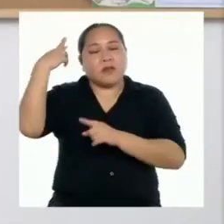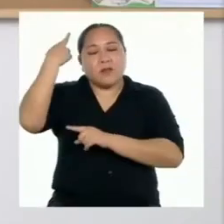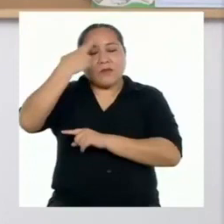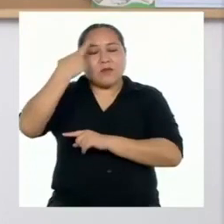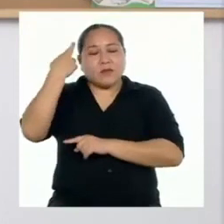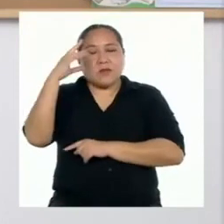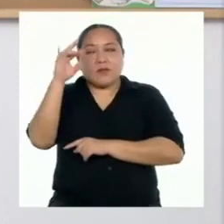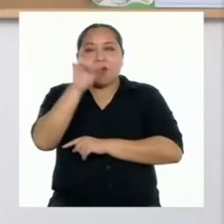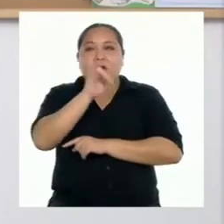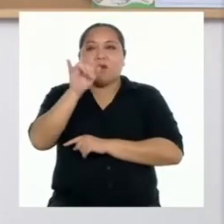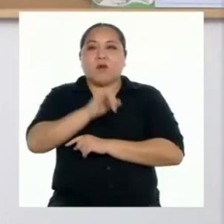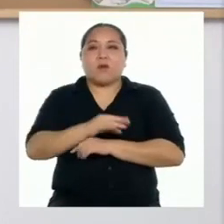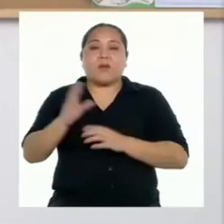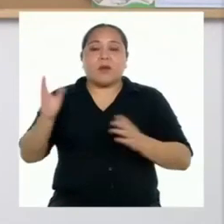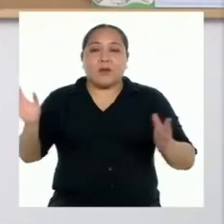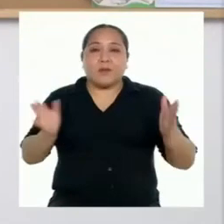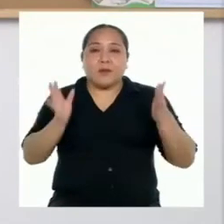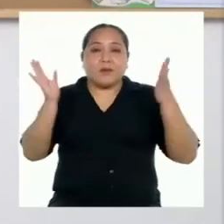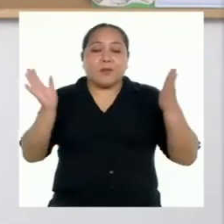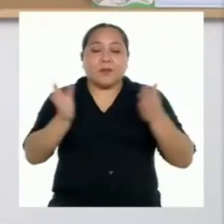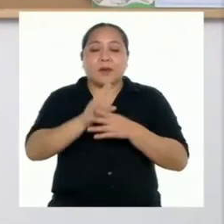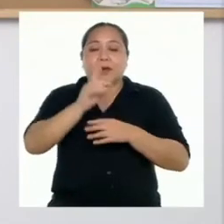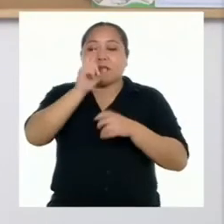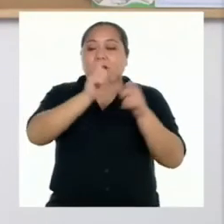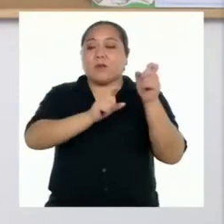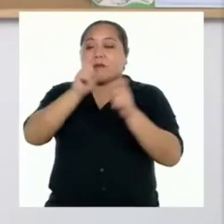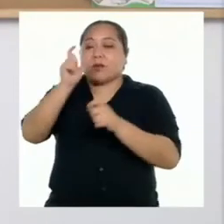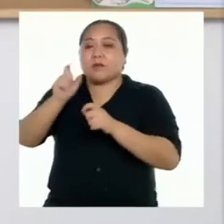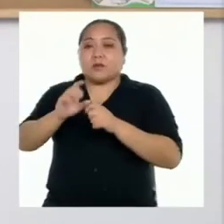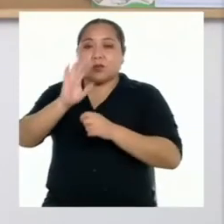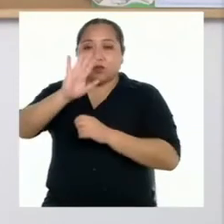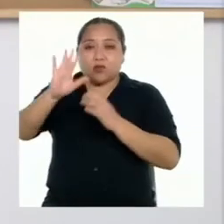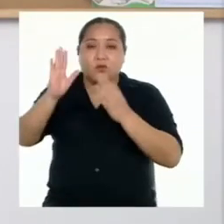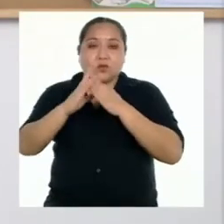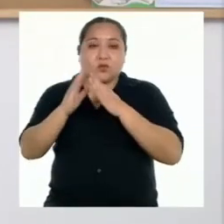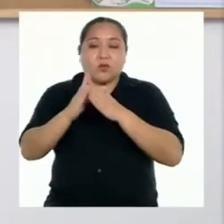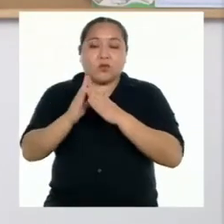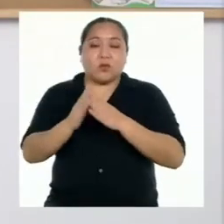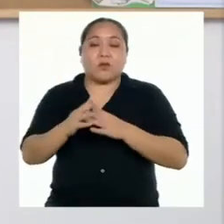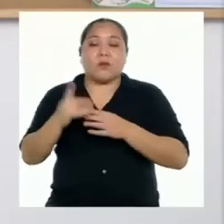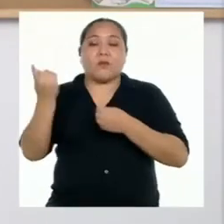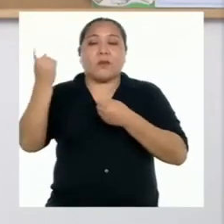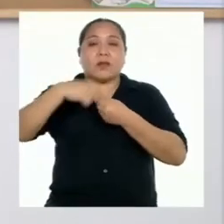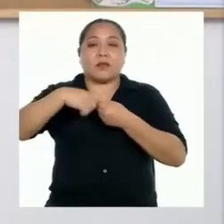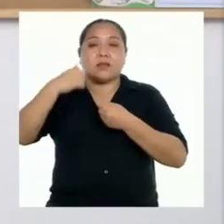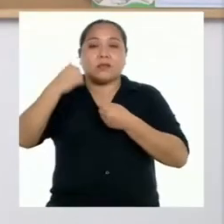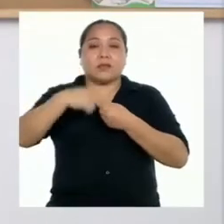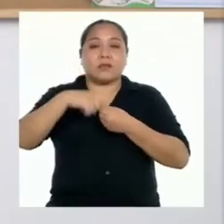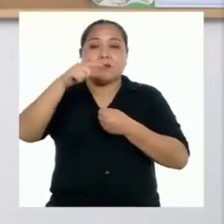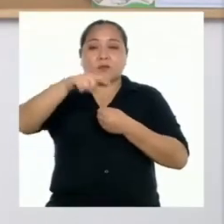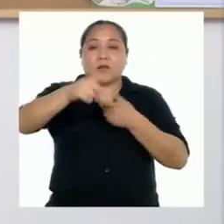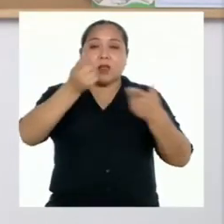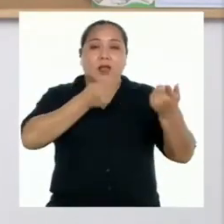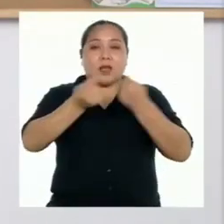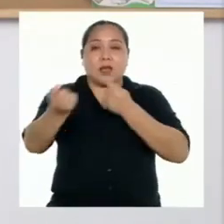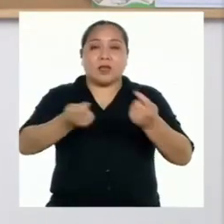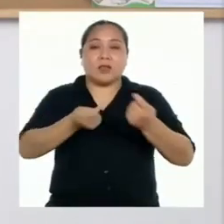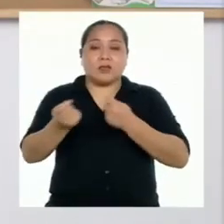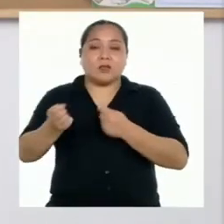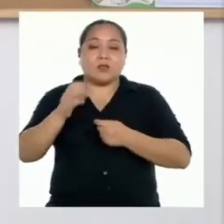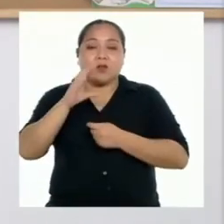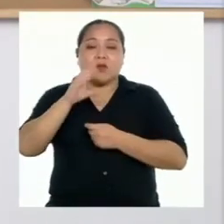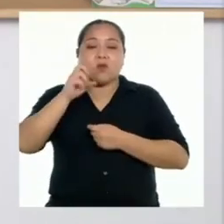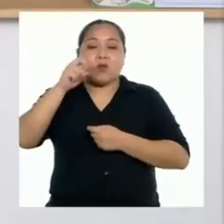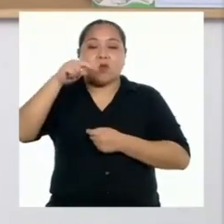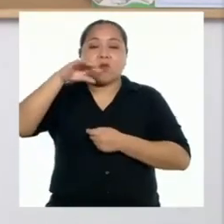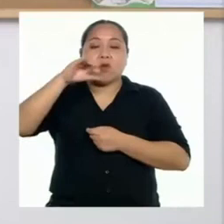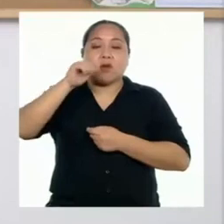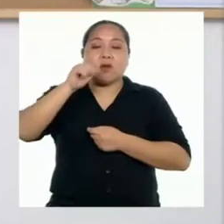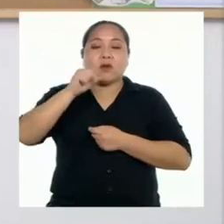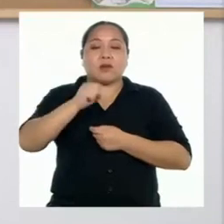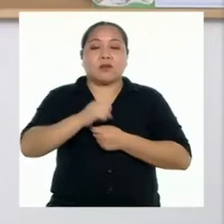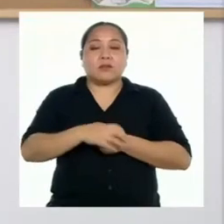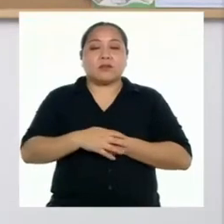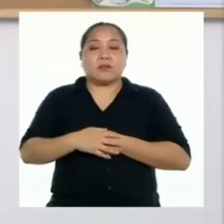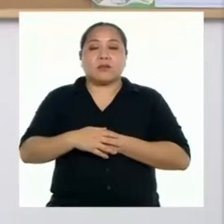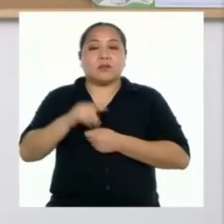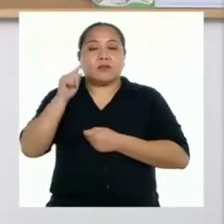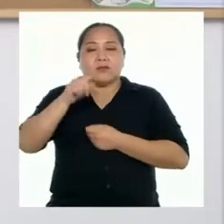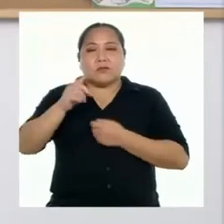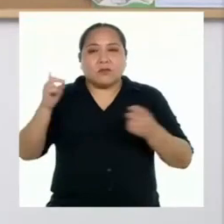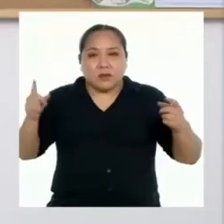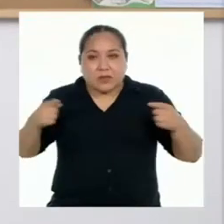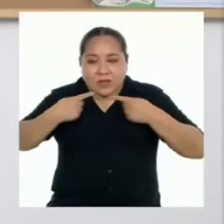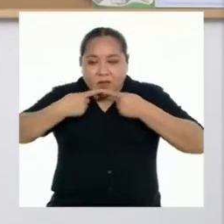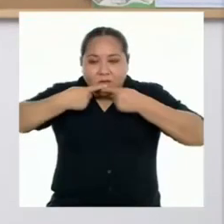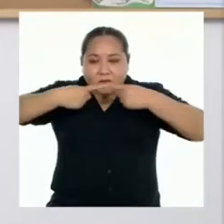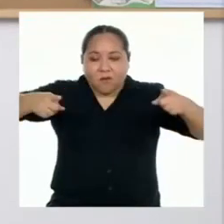sobre lo mismo para promover que las personas de sus comunidades participen en la gestión de sus cuencas. Difundan sus